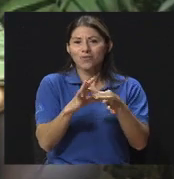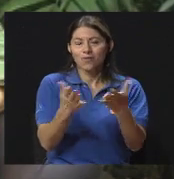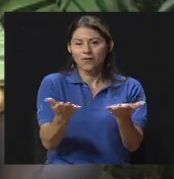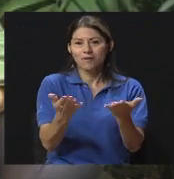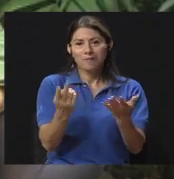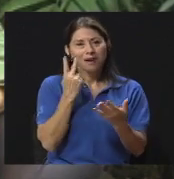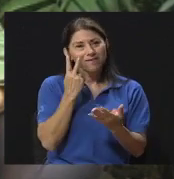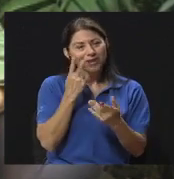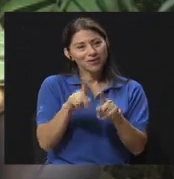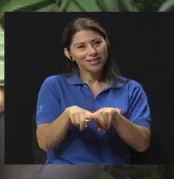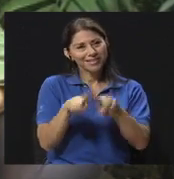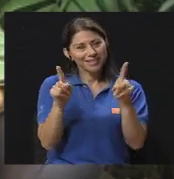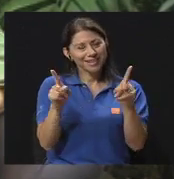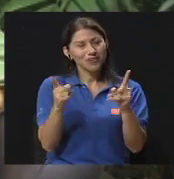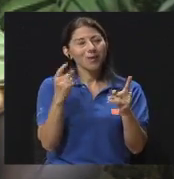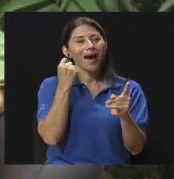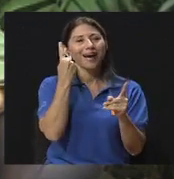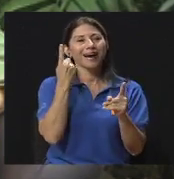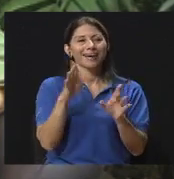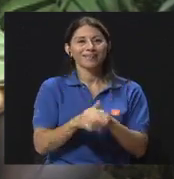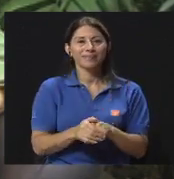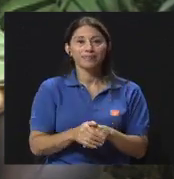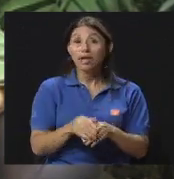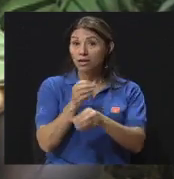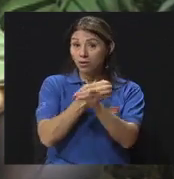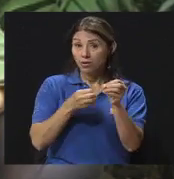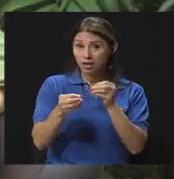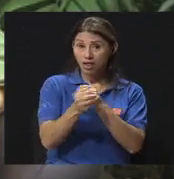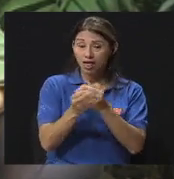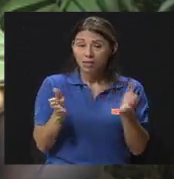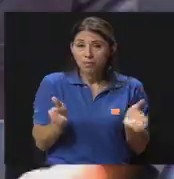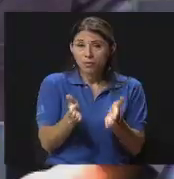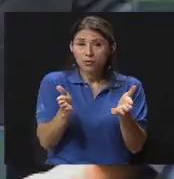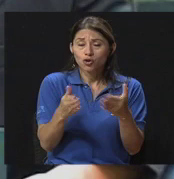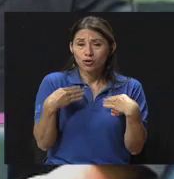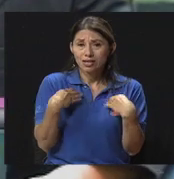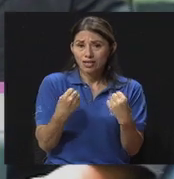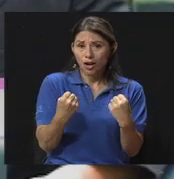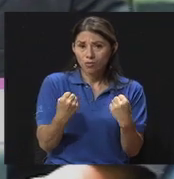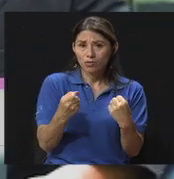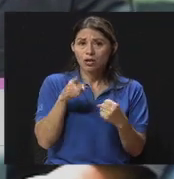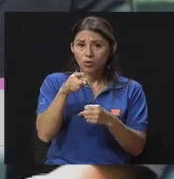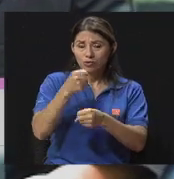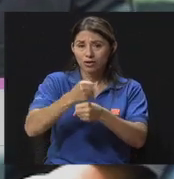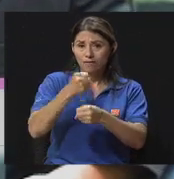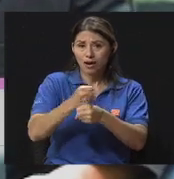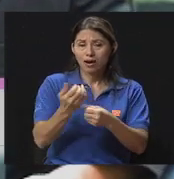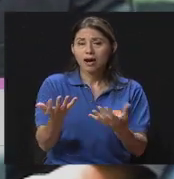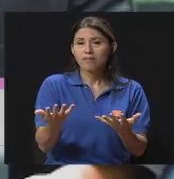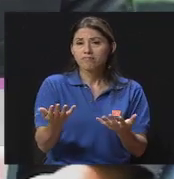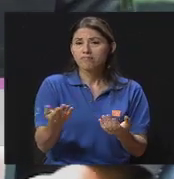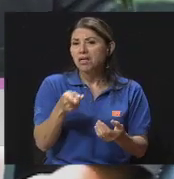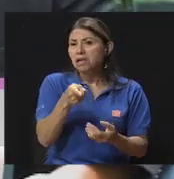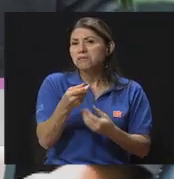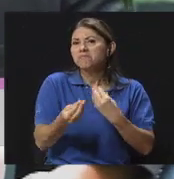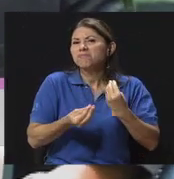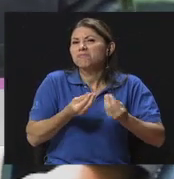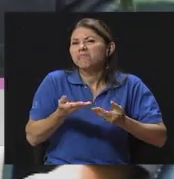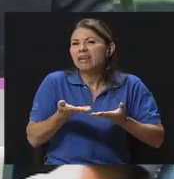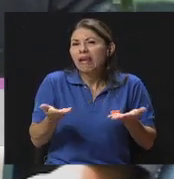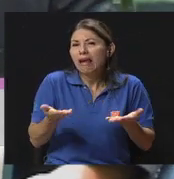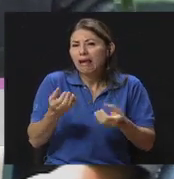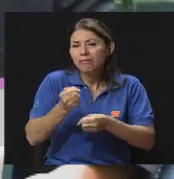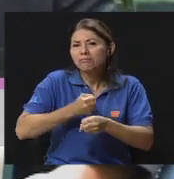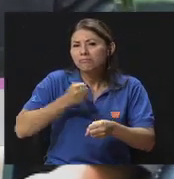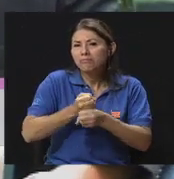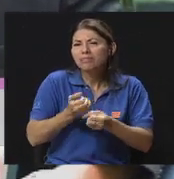verlo de una manera distinta. Y desde la Unidad de Promoción de la Salud, que es el lugar donde usted trabaja, ¿qué acciones o qué